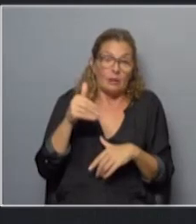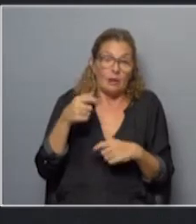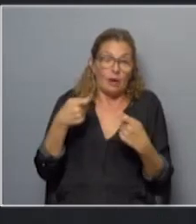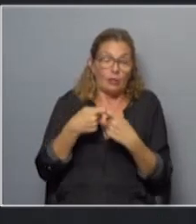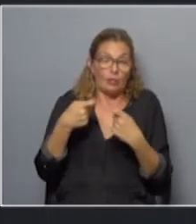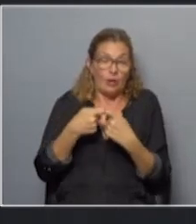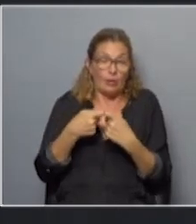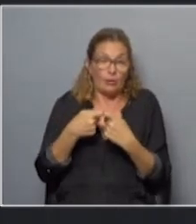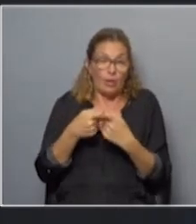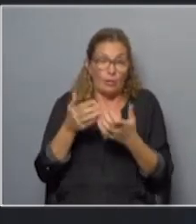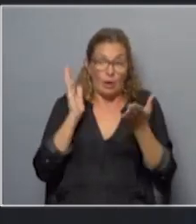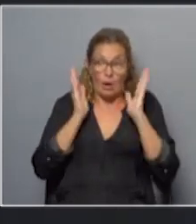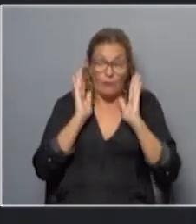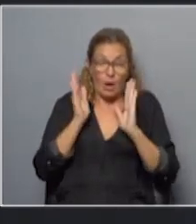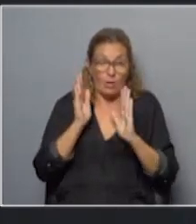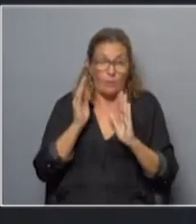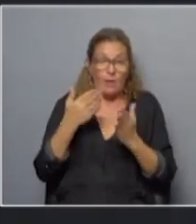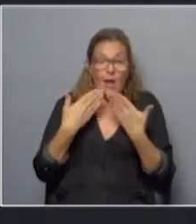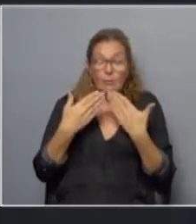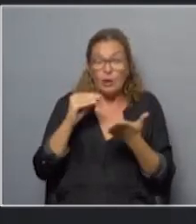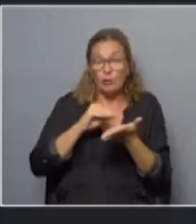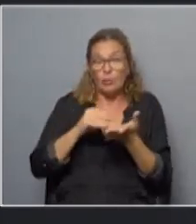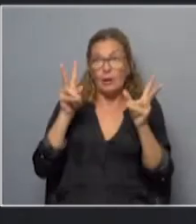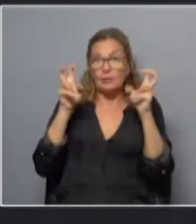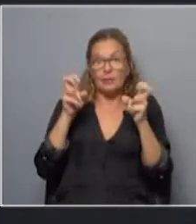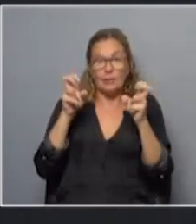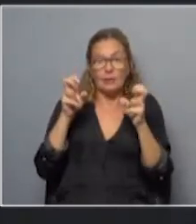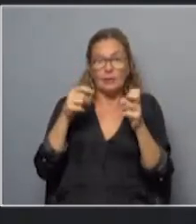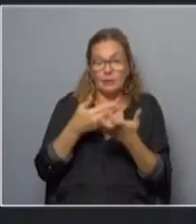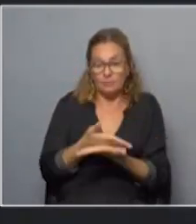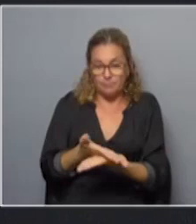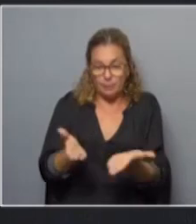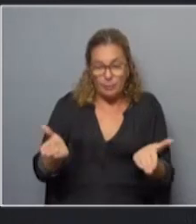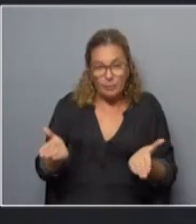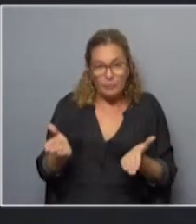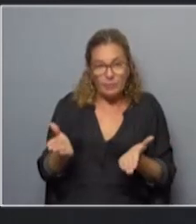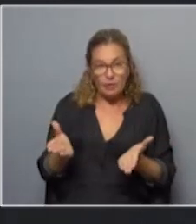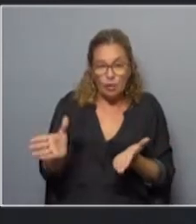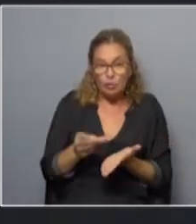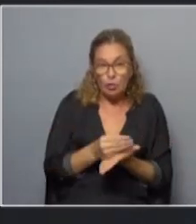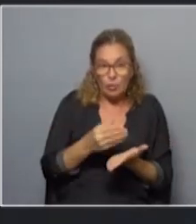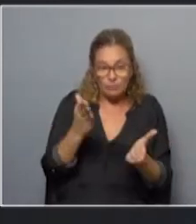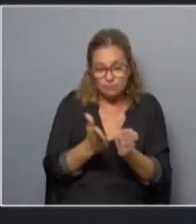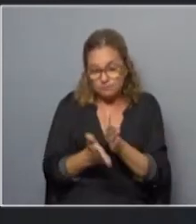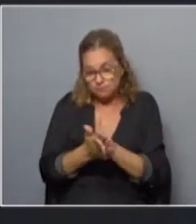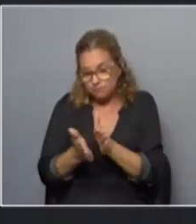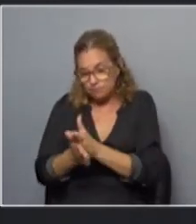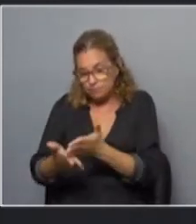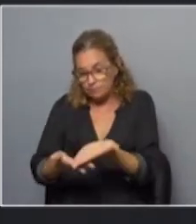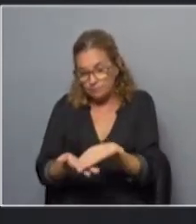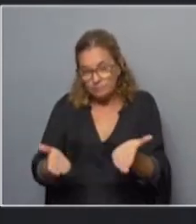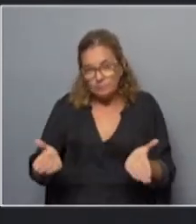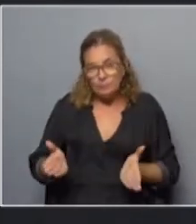asociación de defensores para hablar sobre el tema y le pongamos sobre la mesa toda la documentación y el